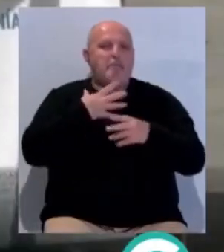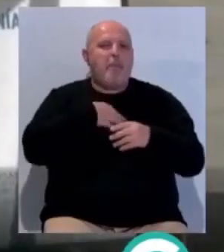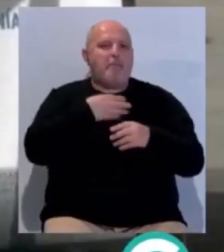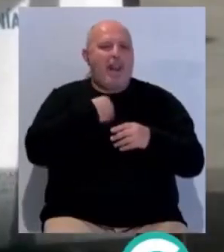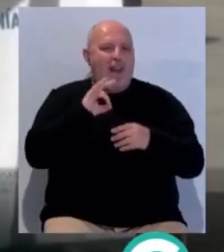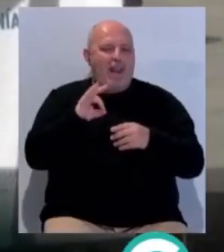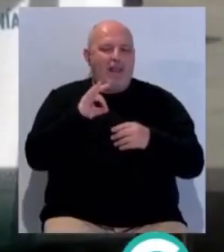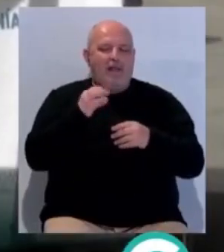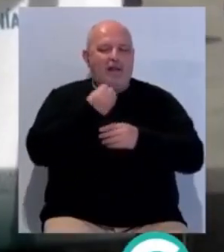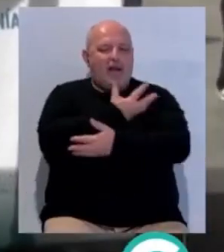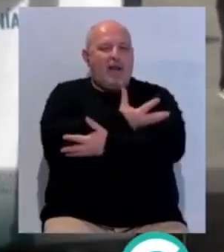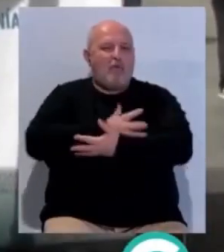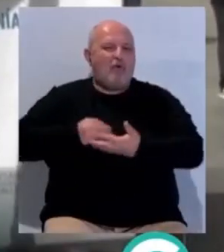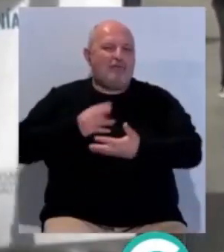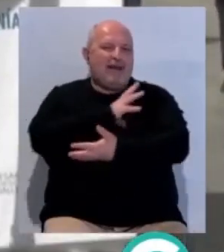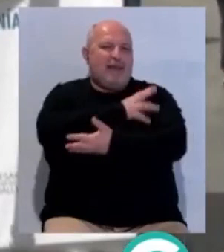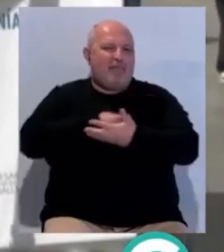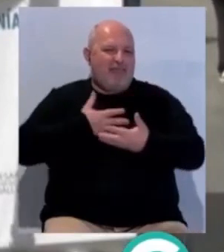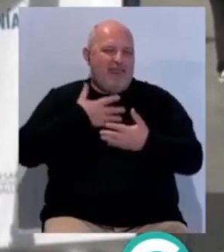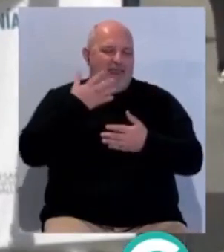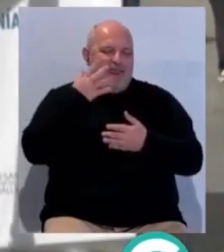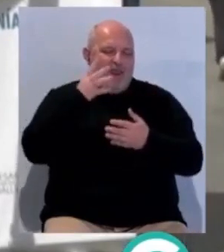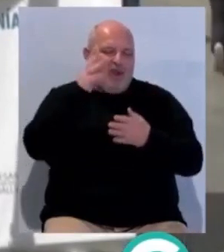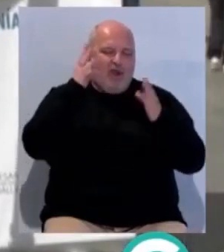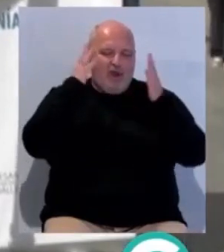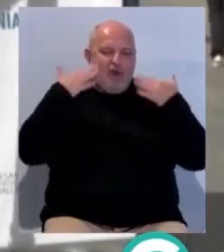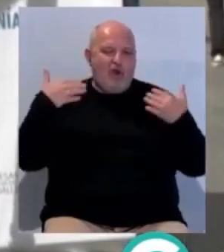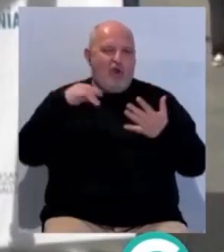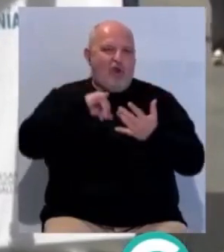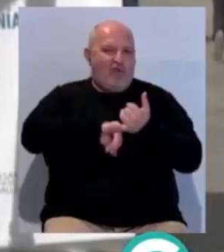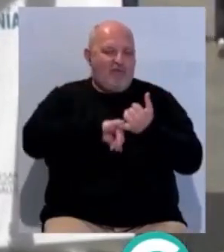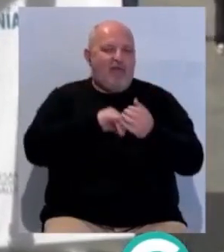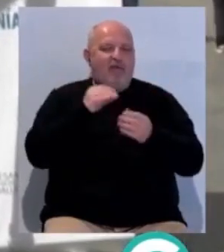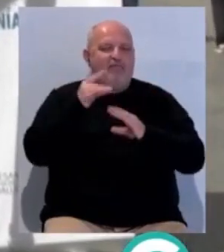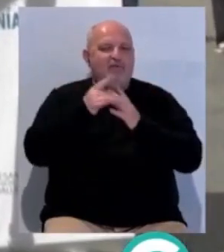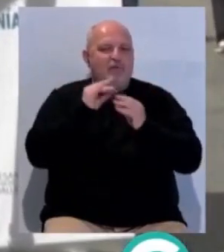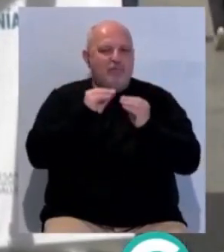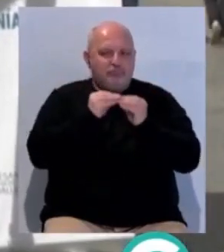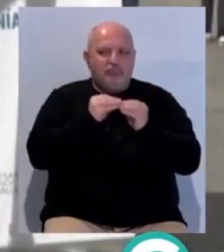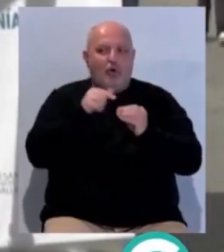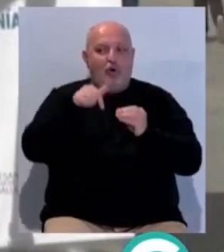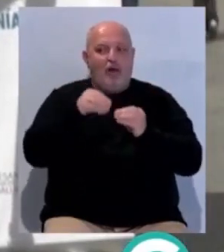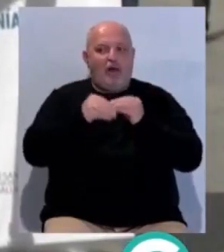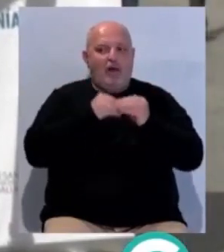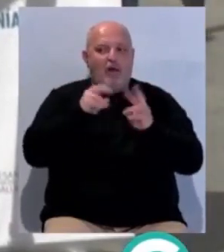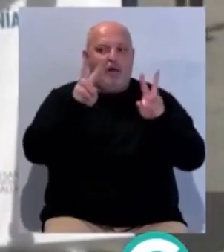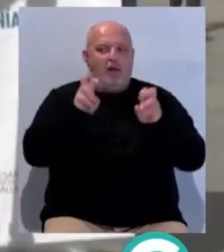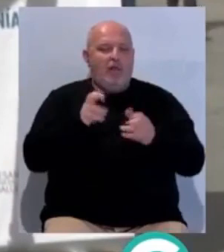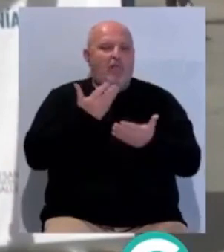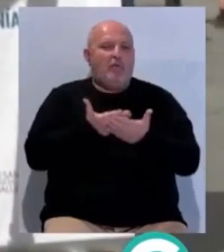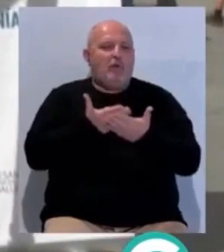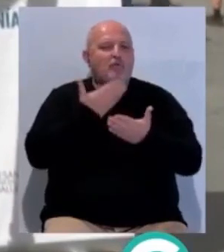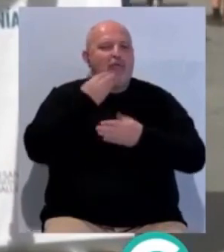especializada en ramos de novia principalmente y también trabajo la papiroflexia para hacer bisutería. Entonces hoy lo que vamos a hacer es un poquito de